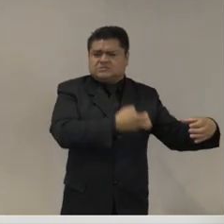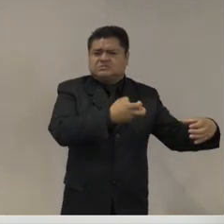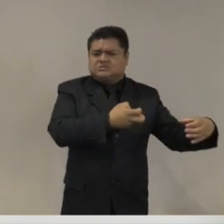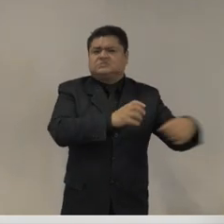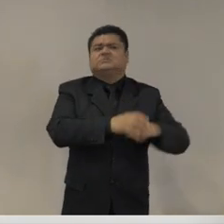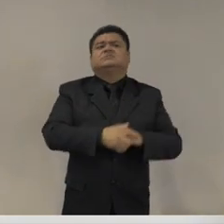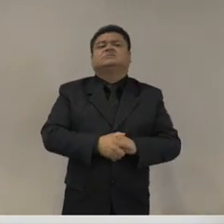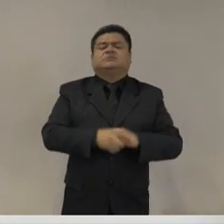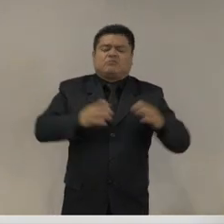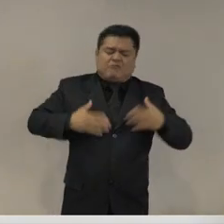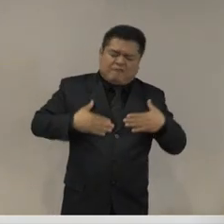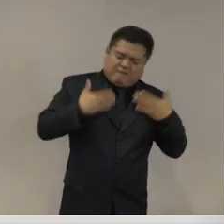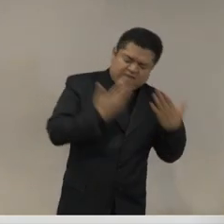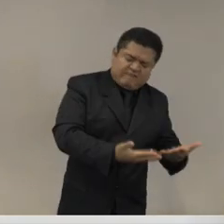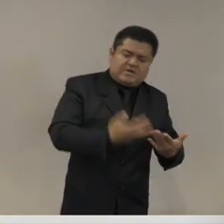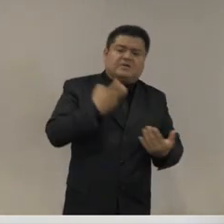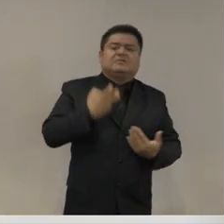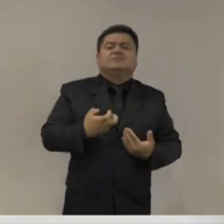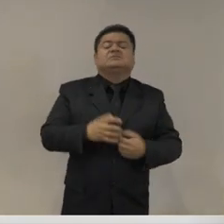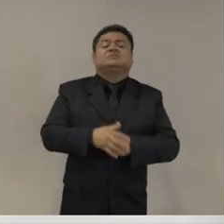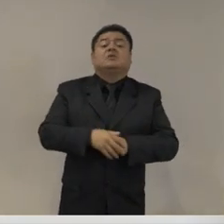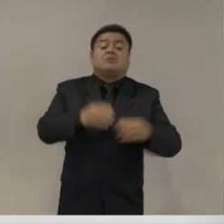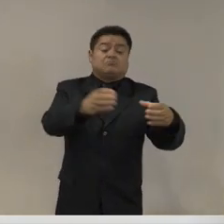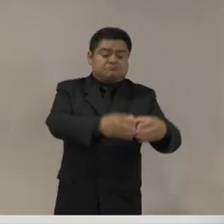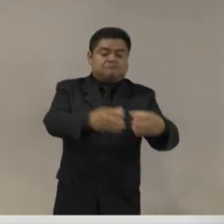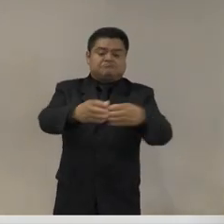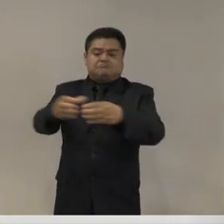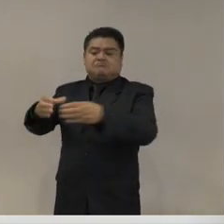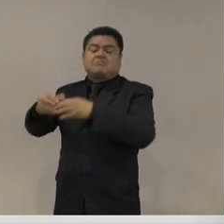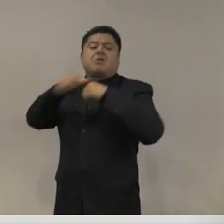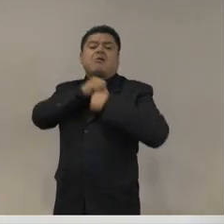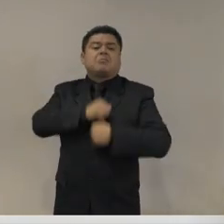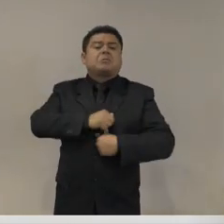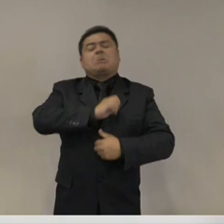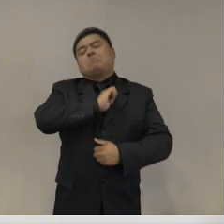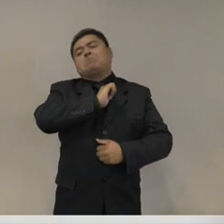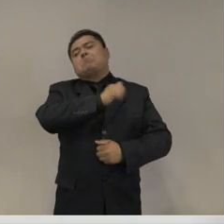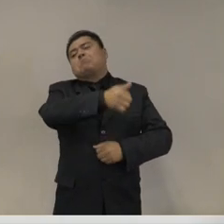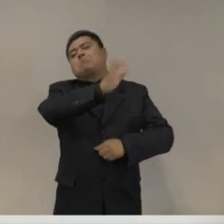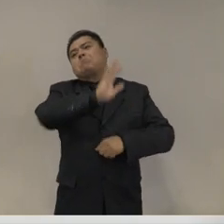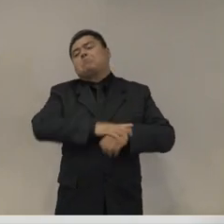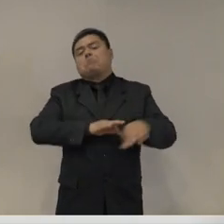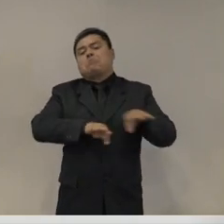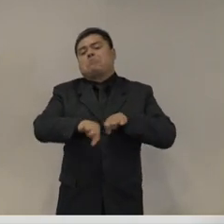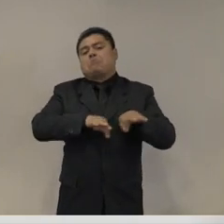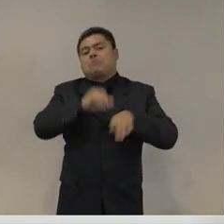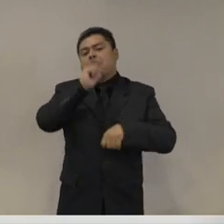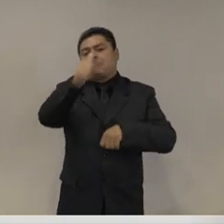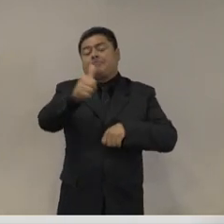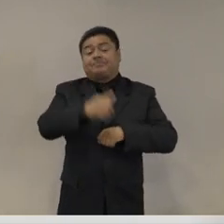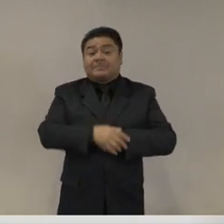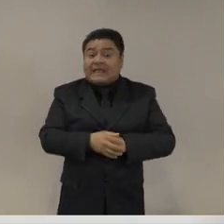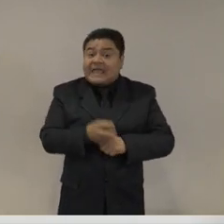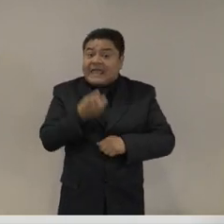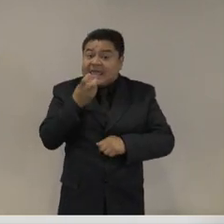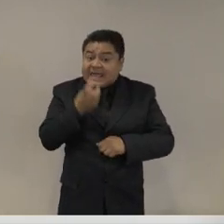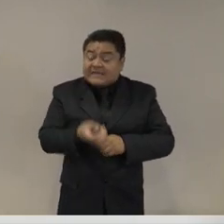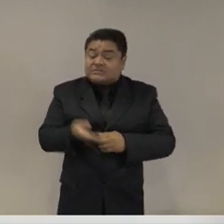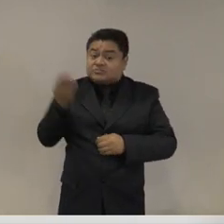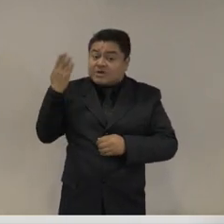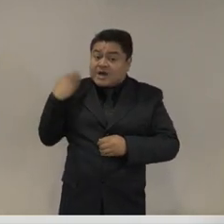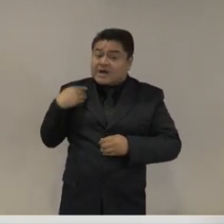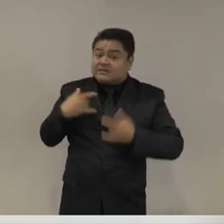entonces ante esto ¿cuáles son las sugerencias o qué lecciones nos dejan?